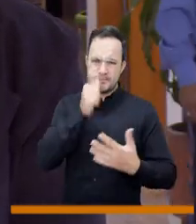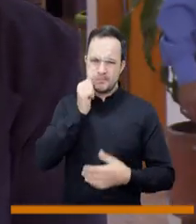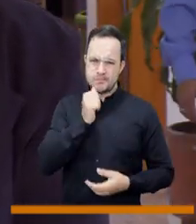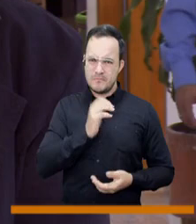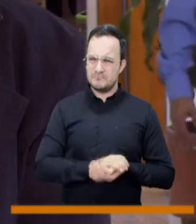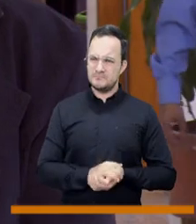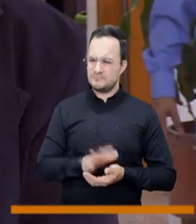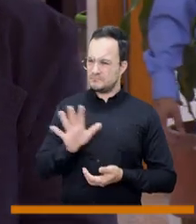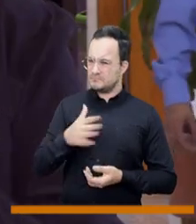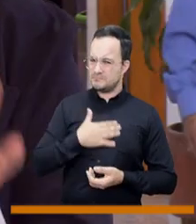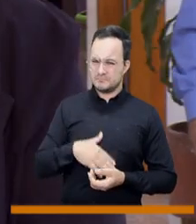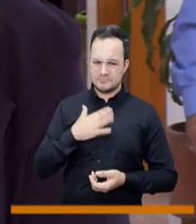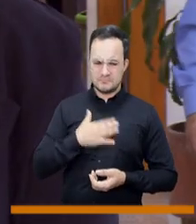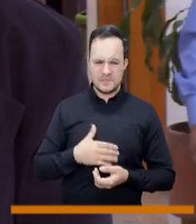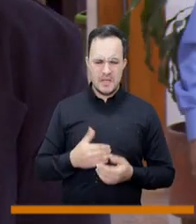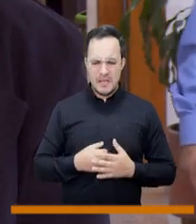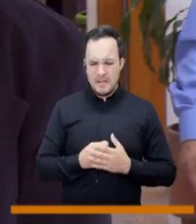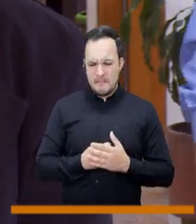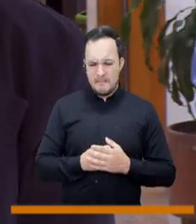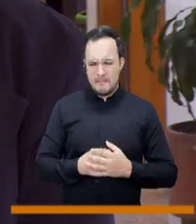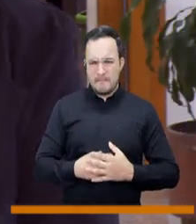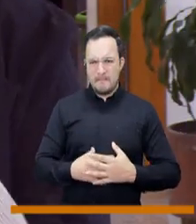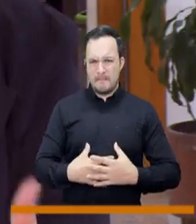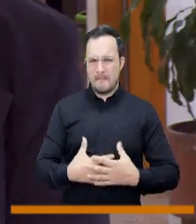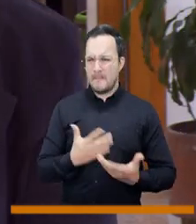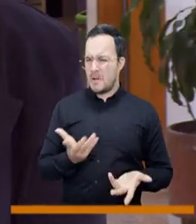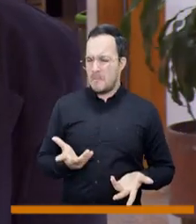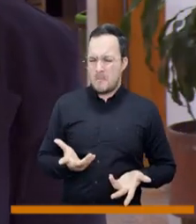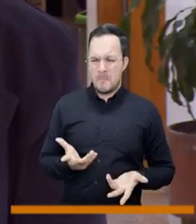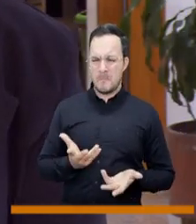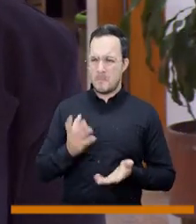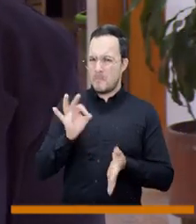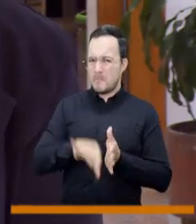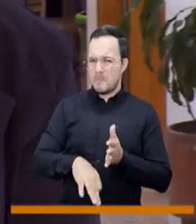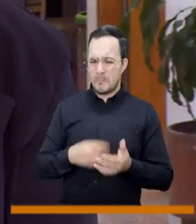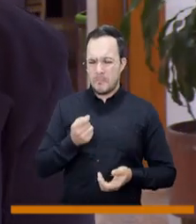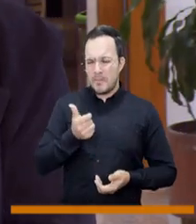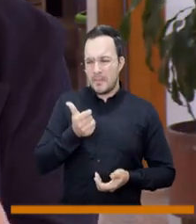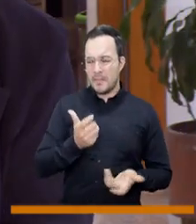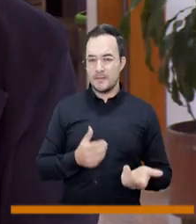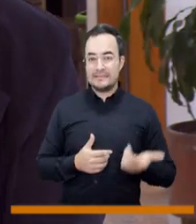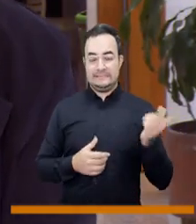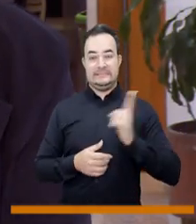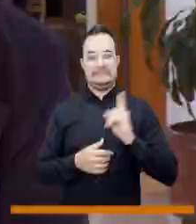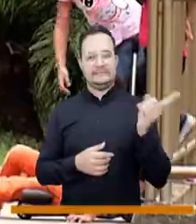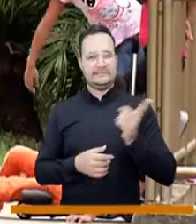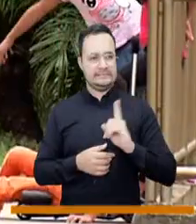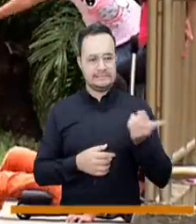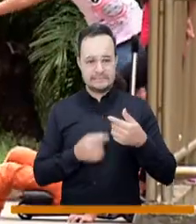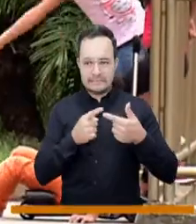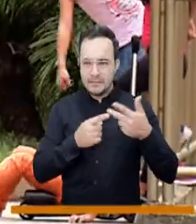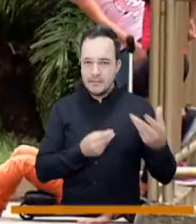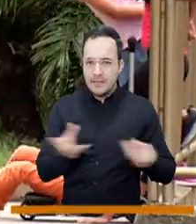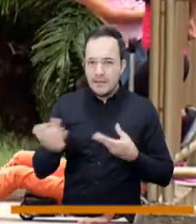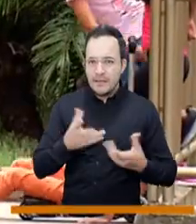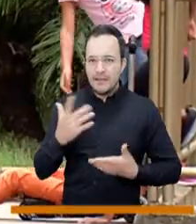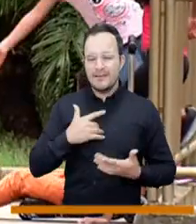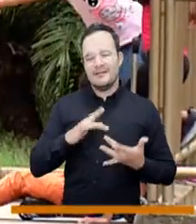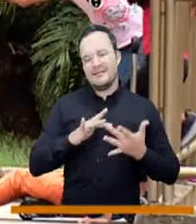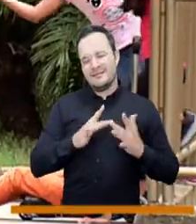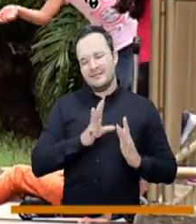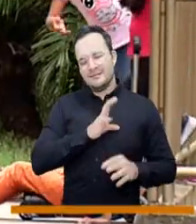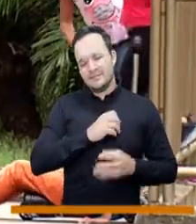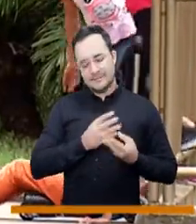puedes tener más hijos, tú te puedes volver a embarazar, tu gestación apenas estaba iniciando, es muy temprana. Todo esto son